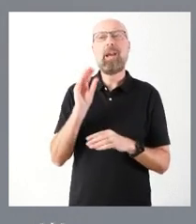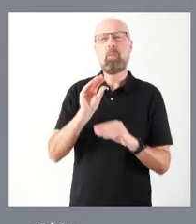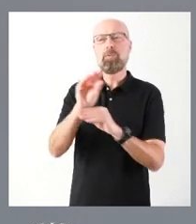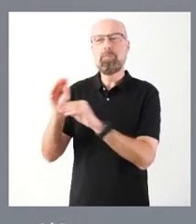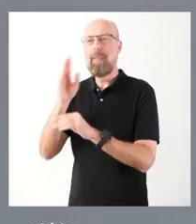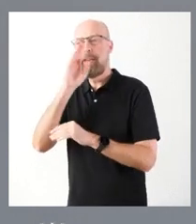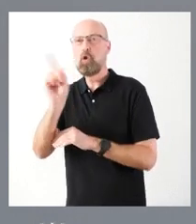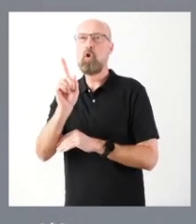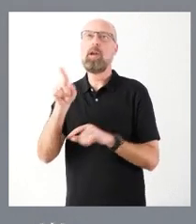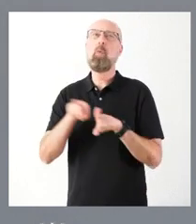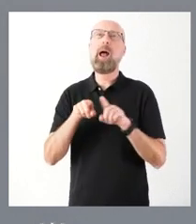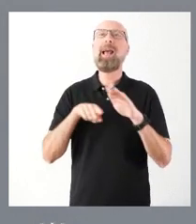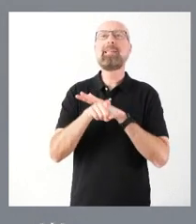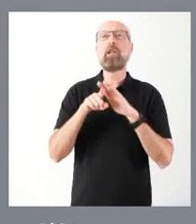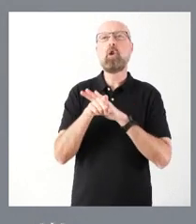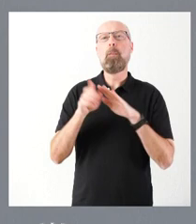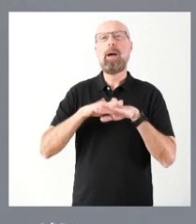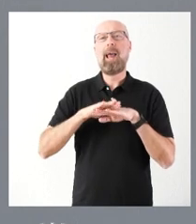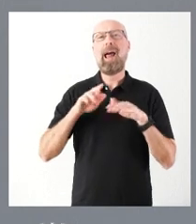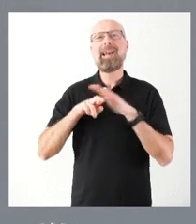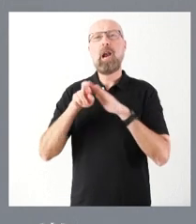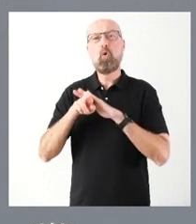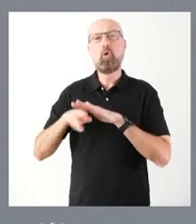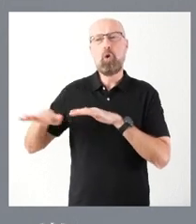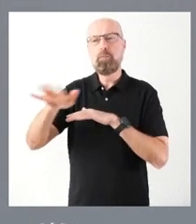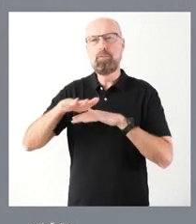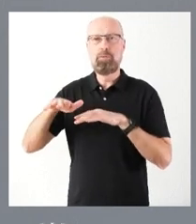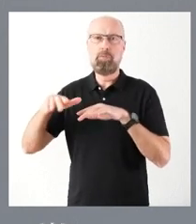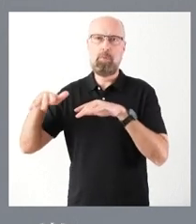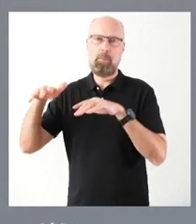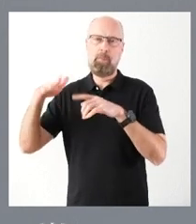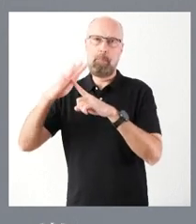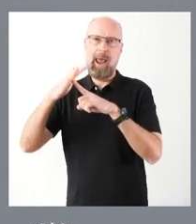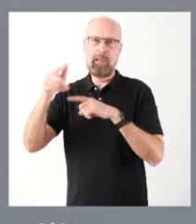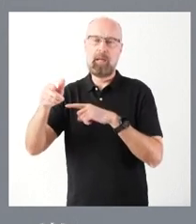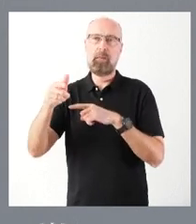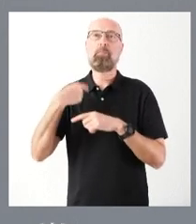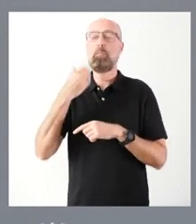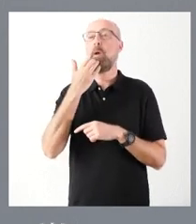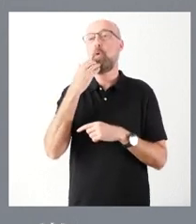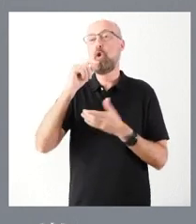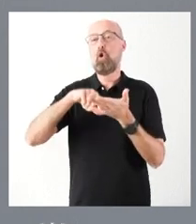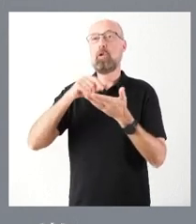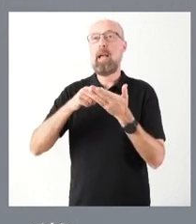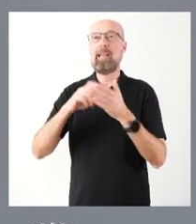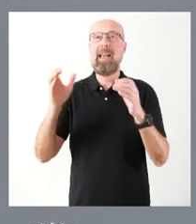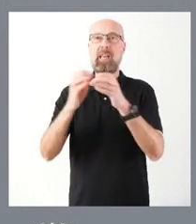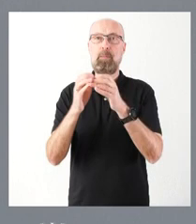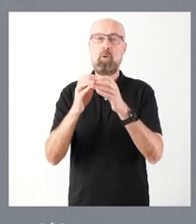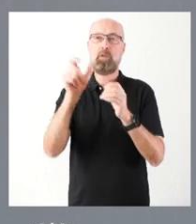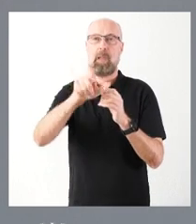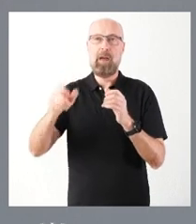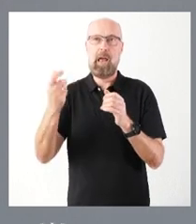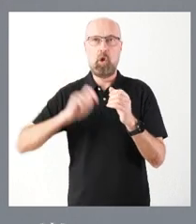de recursos que van a operar en el conjunto del parque. Tengan ustedes en cuenta que se contrata, por ejemplo, un equipo con dos peones y dotado de un vehículo tipo